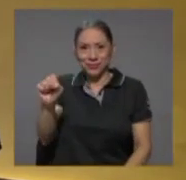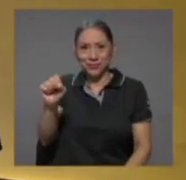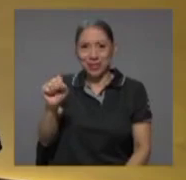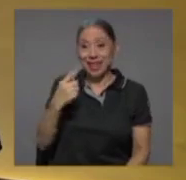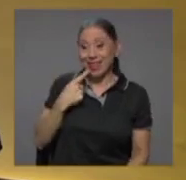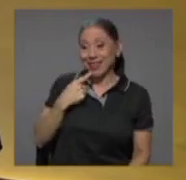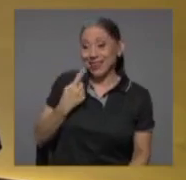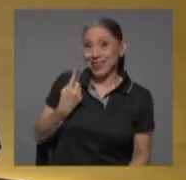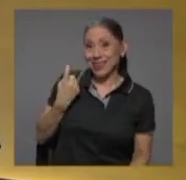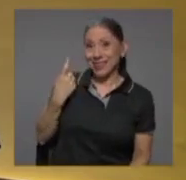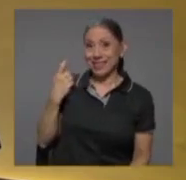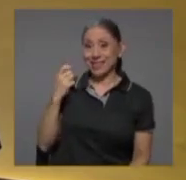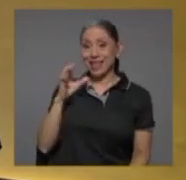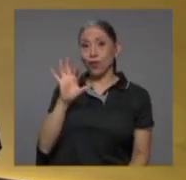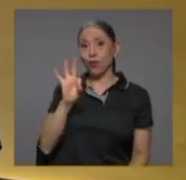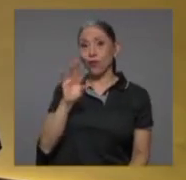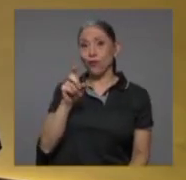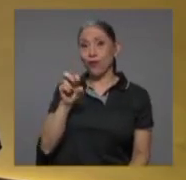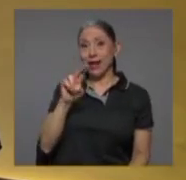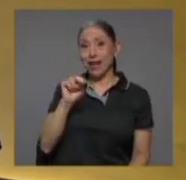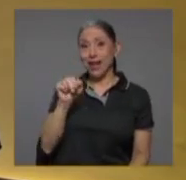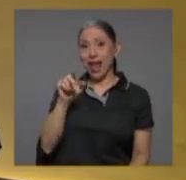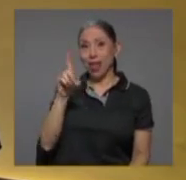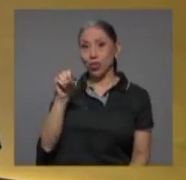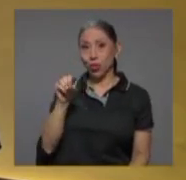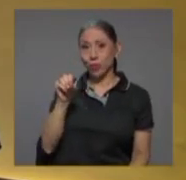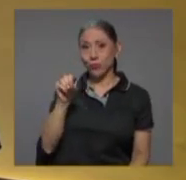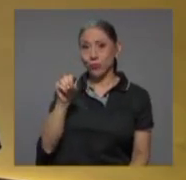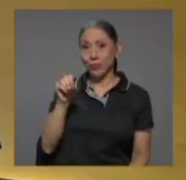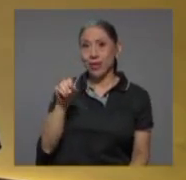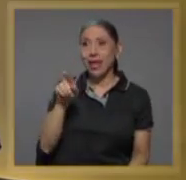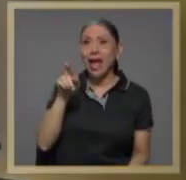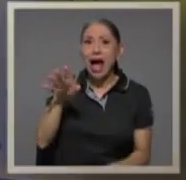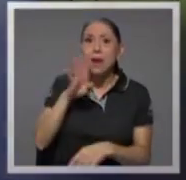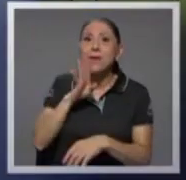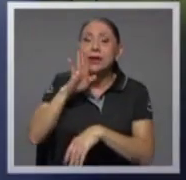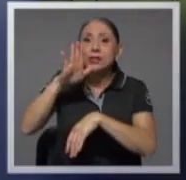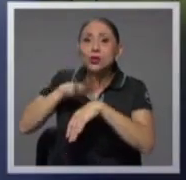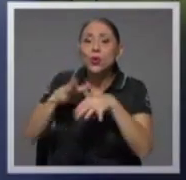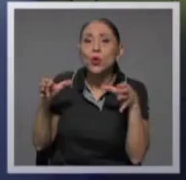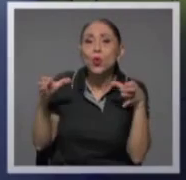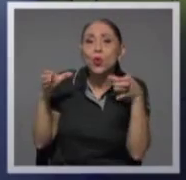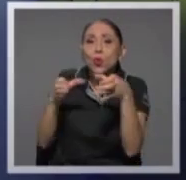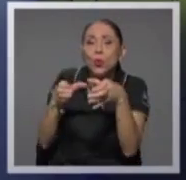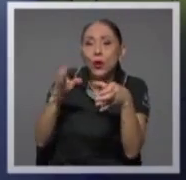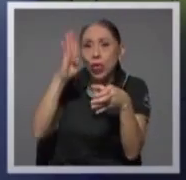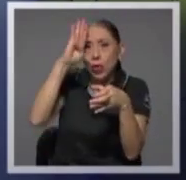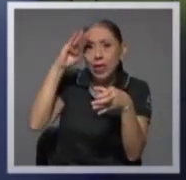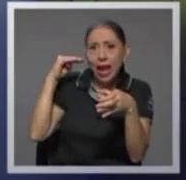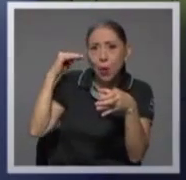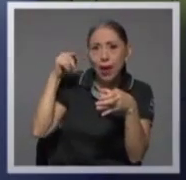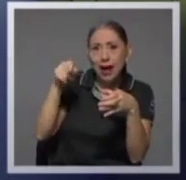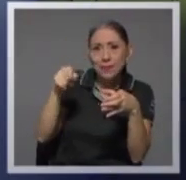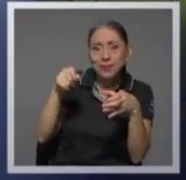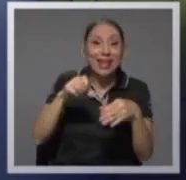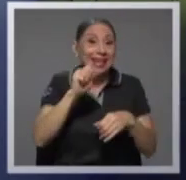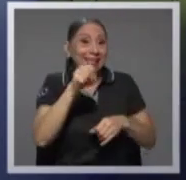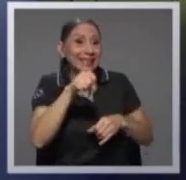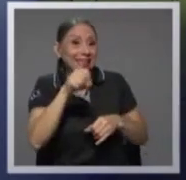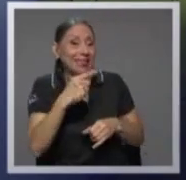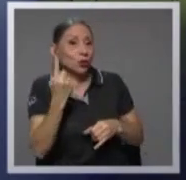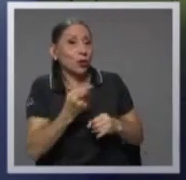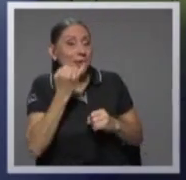Fernando en el segmento anterior del grupo de doña Laura sí nada más terminando